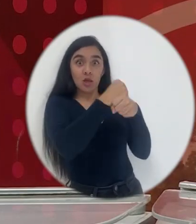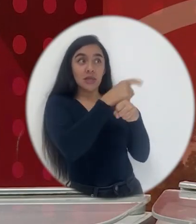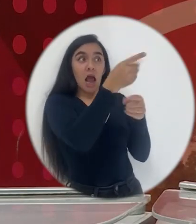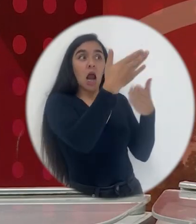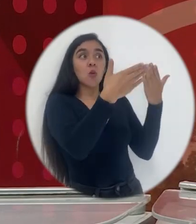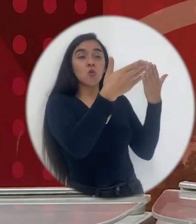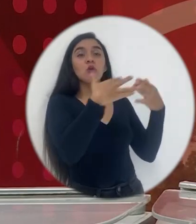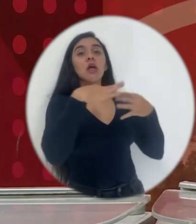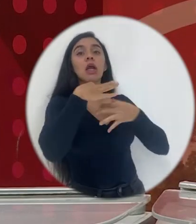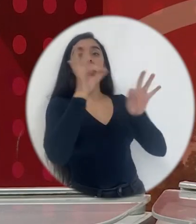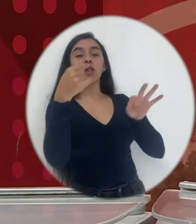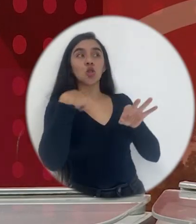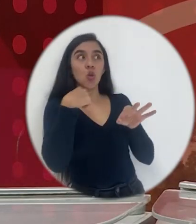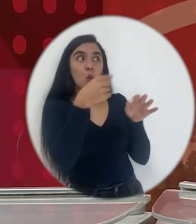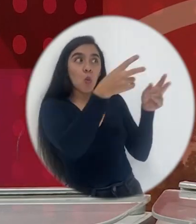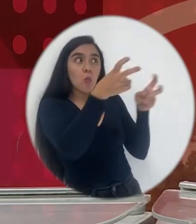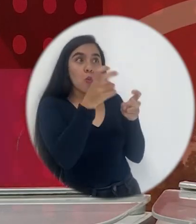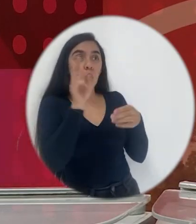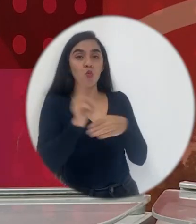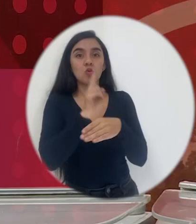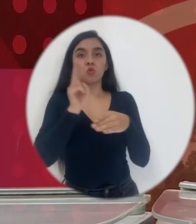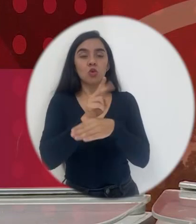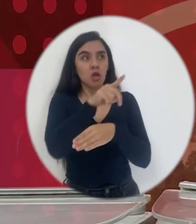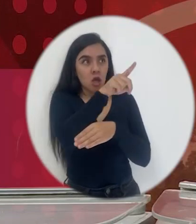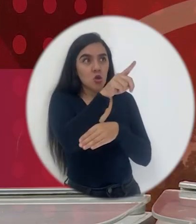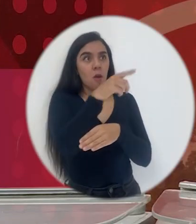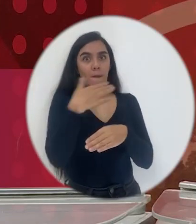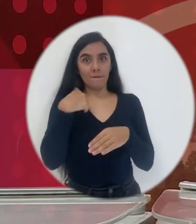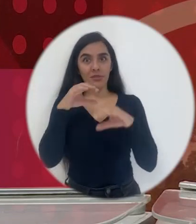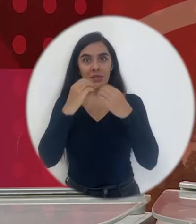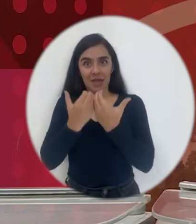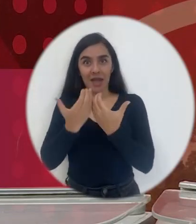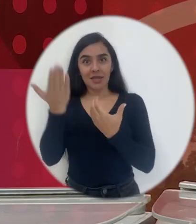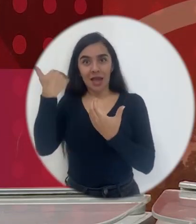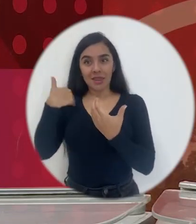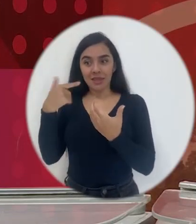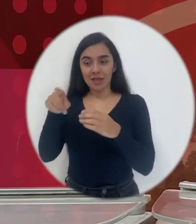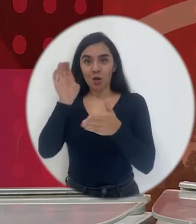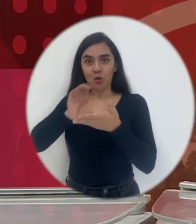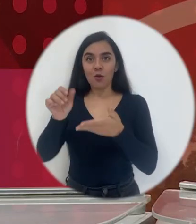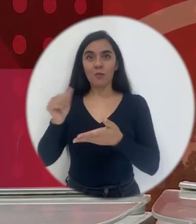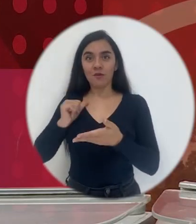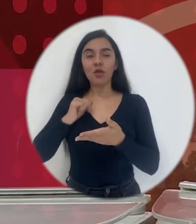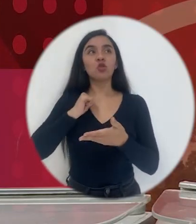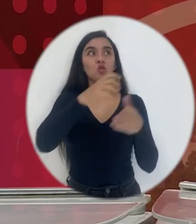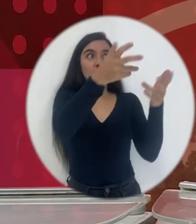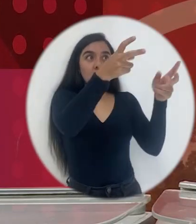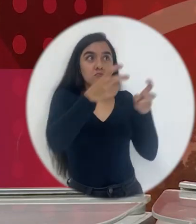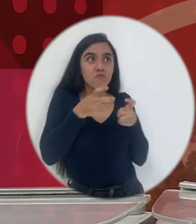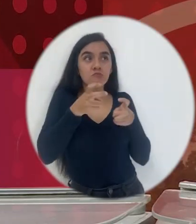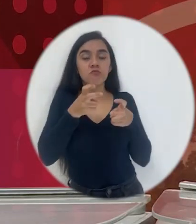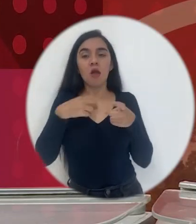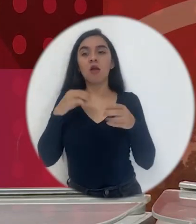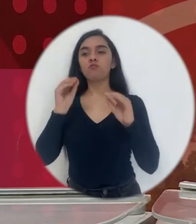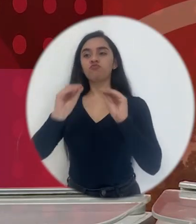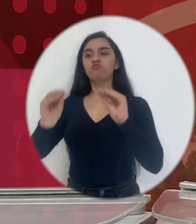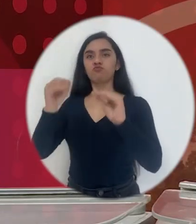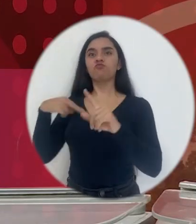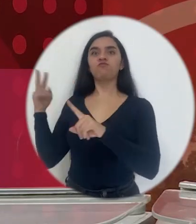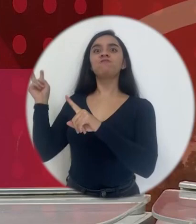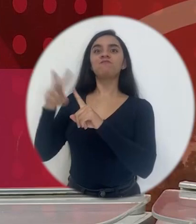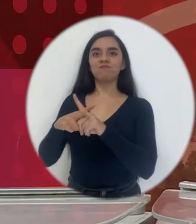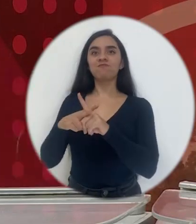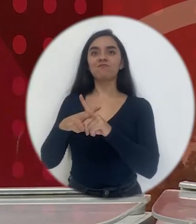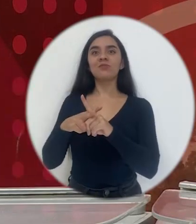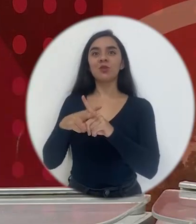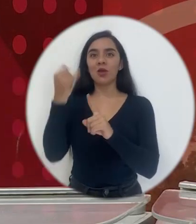Entonces yo usé algunos de esos materiales, materiales muy bien elaborados y con la idea